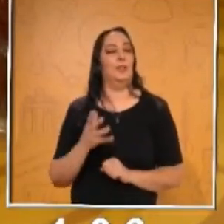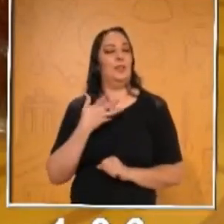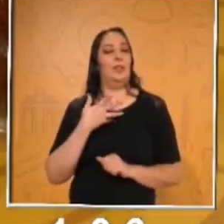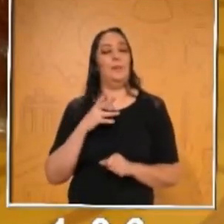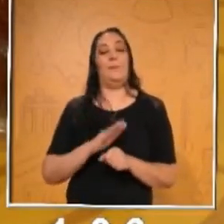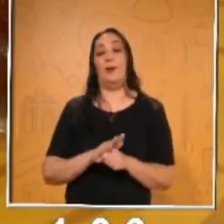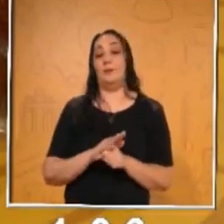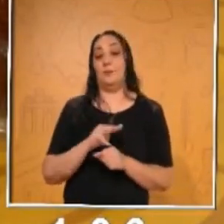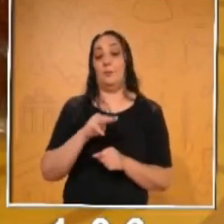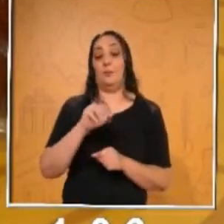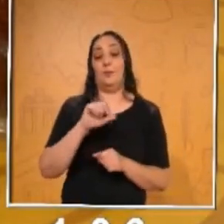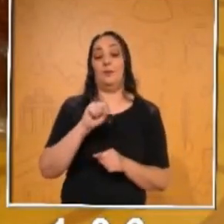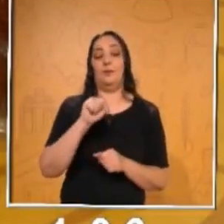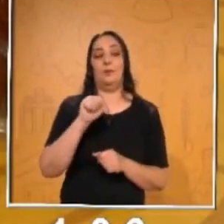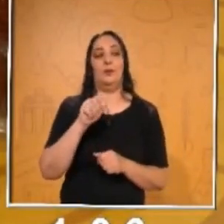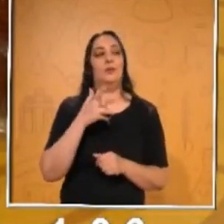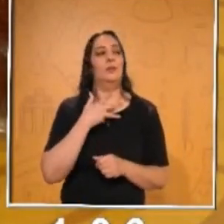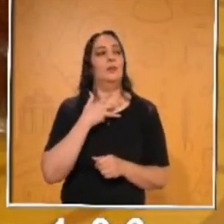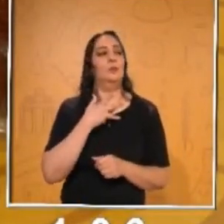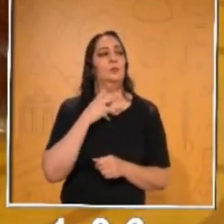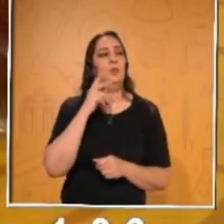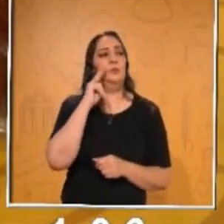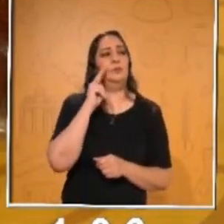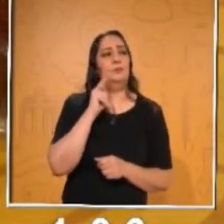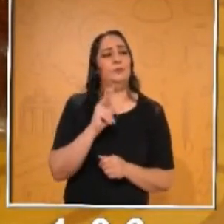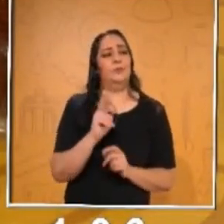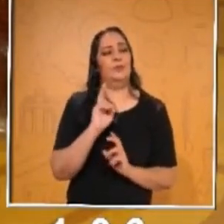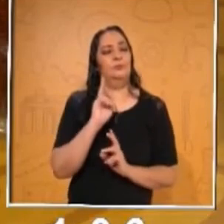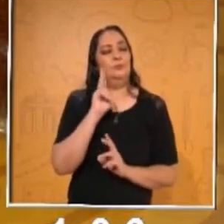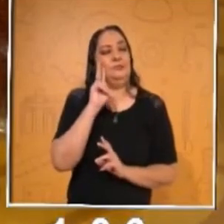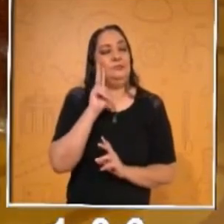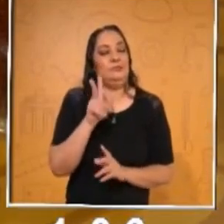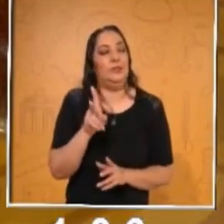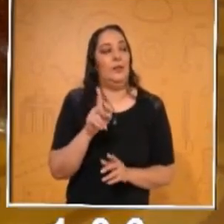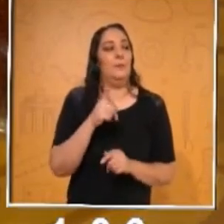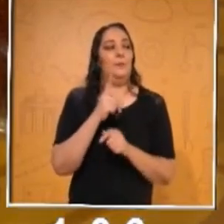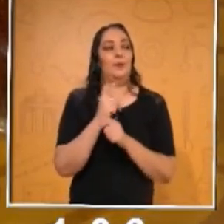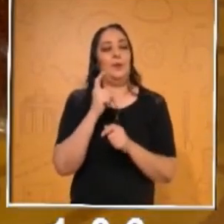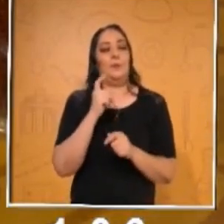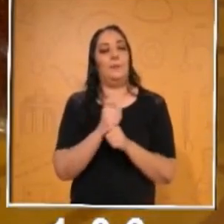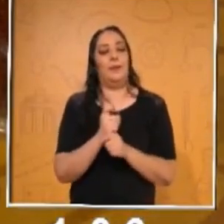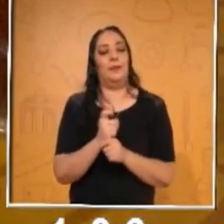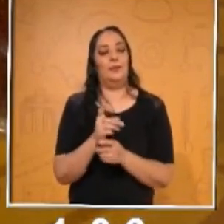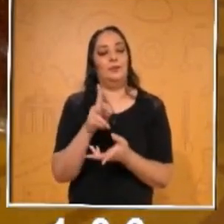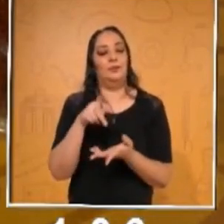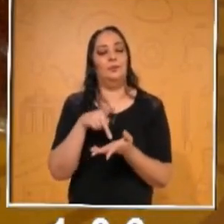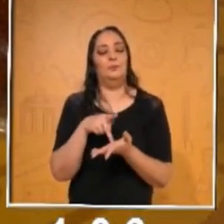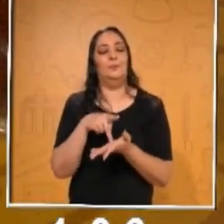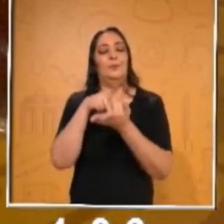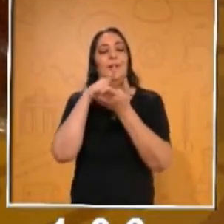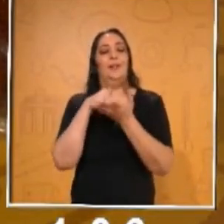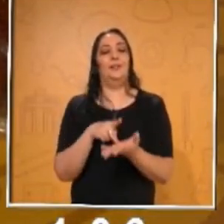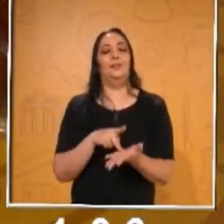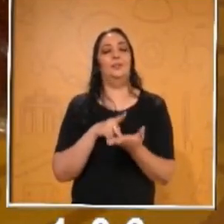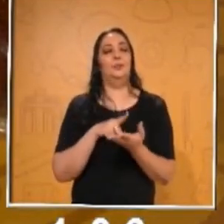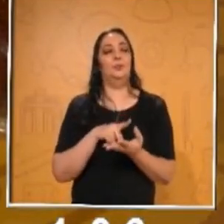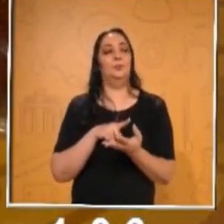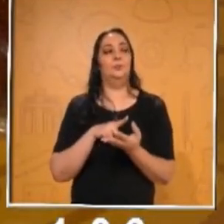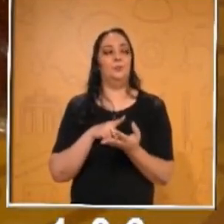Ahí podemos ver el primero. No se alcanza a distinguir muy bien ahí en pantalla. Pero de igual manera, se les paso el dato.